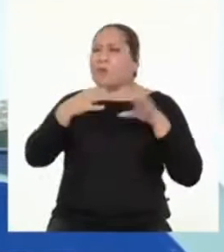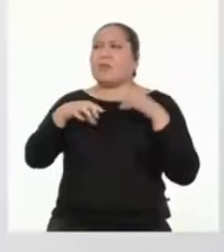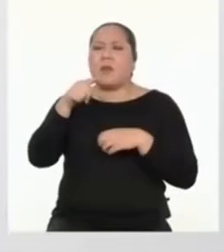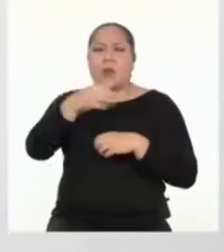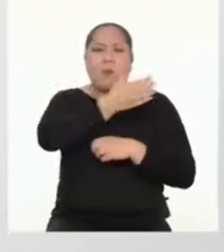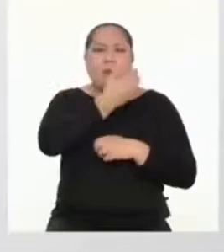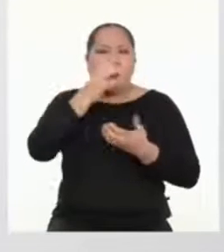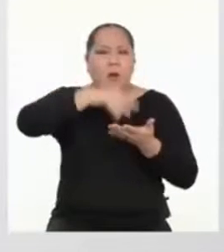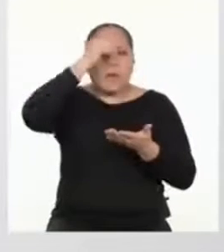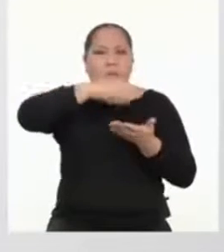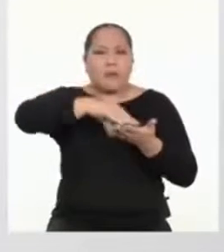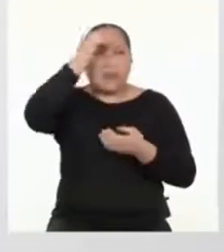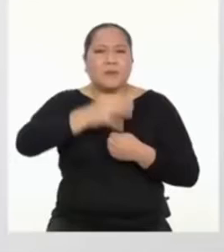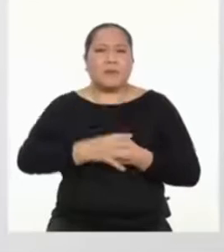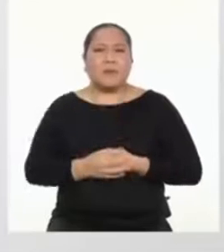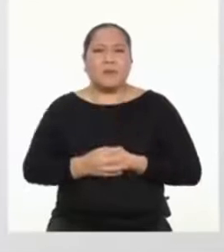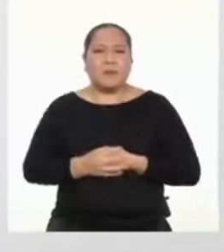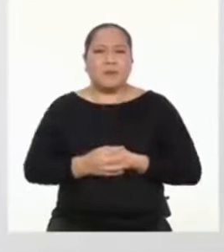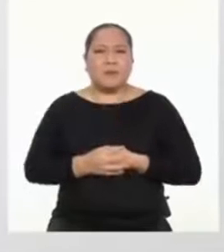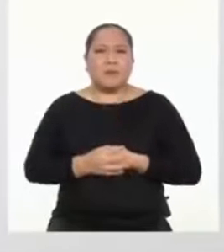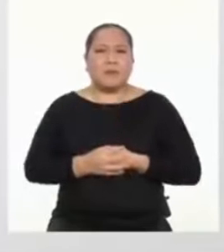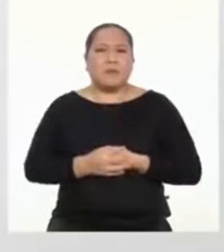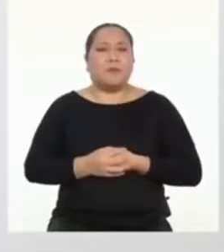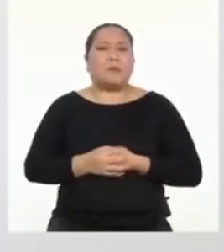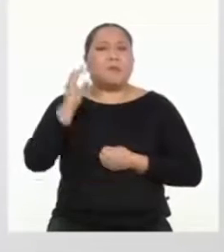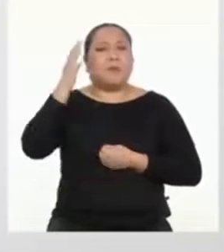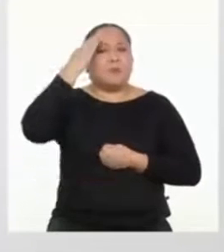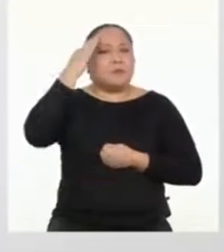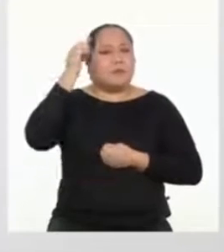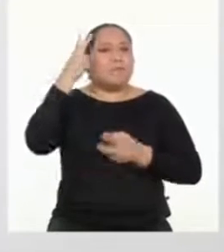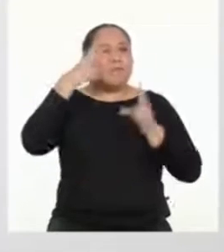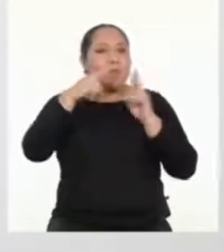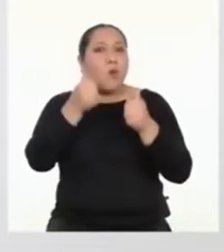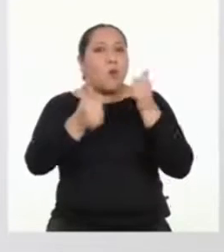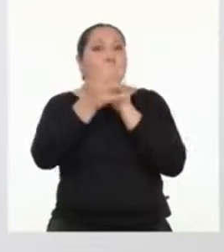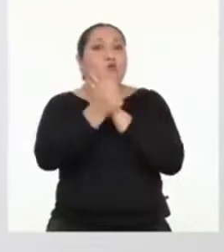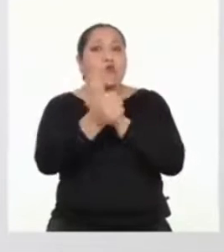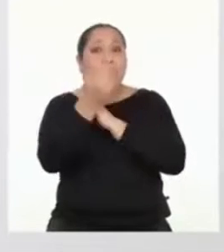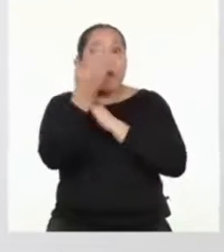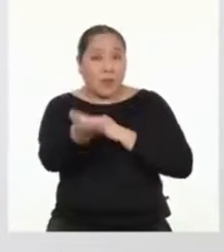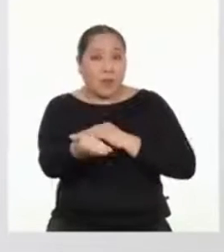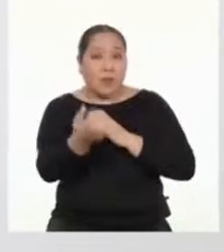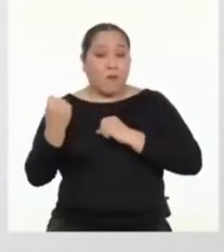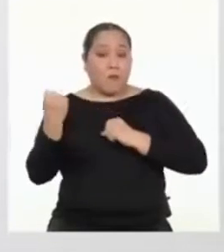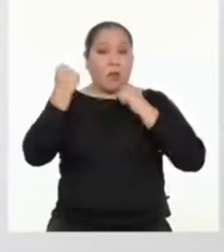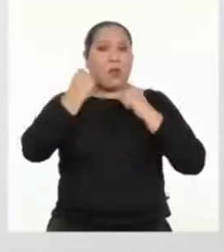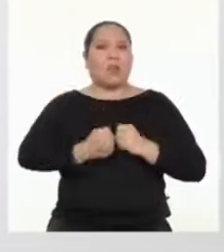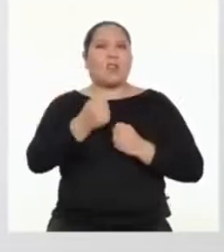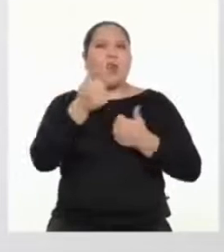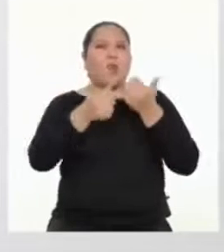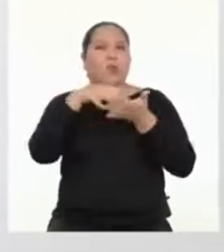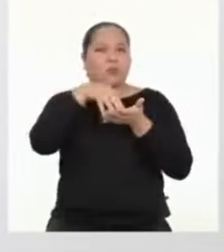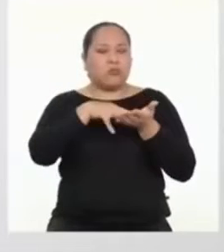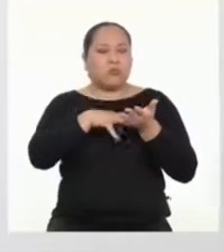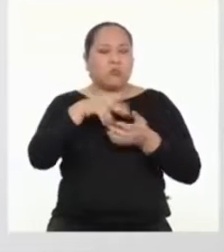aprendizaje. Lo primero es ser conscientes de sus fortalezas y debilidades y estar dispuestas